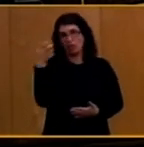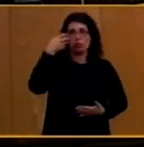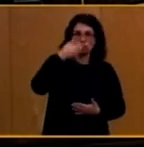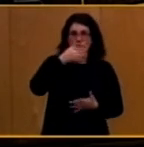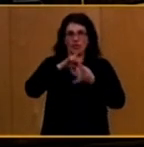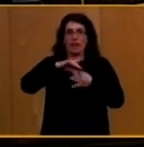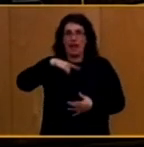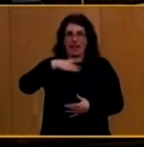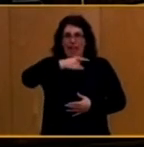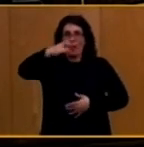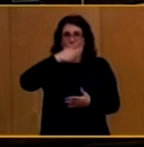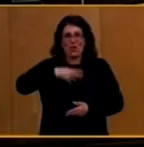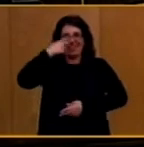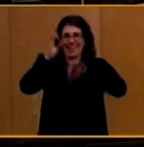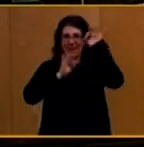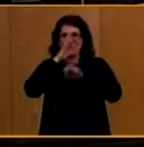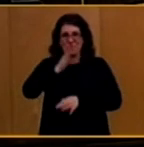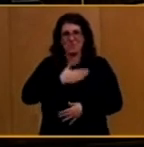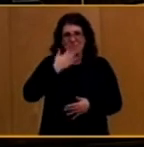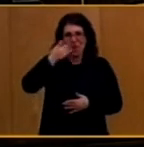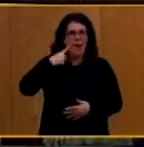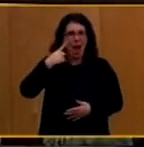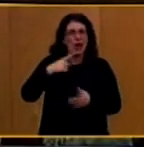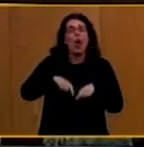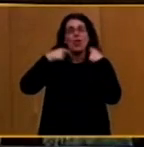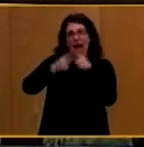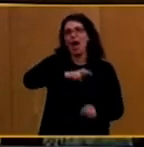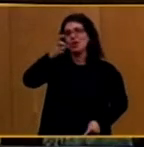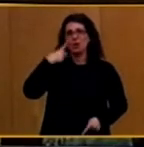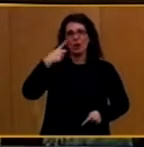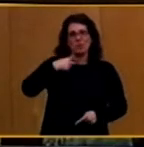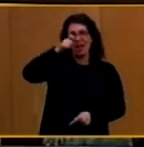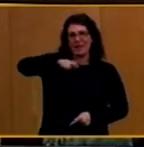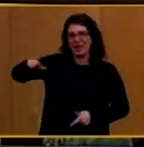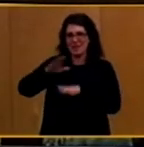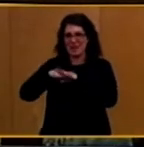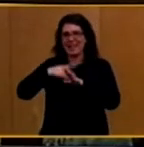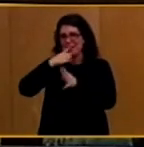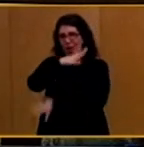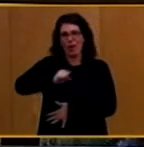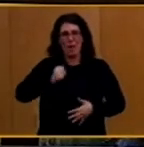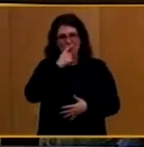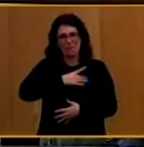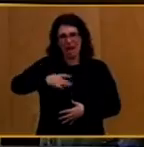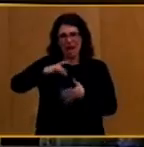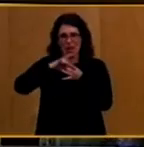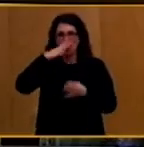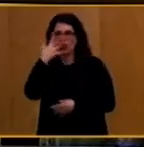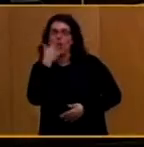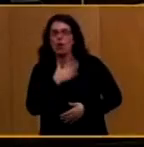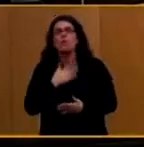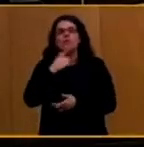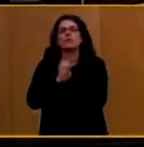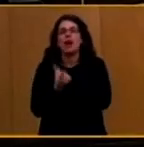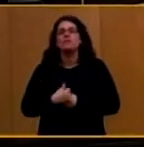porque nuestro banco sí se lo da a los otros banqueros para que los banqueros nos compren la deuda al 4 o 5. ¿Cuándo vamos a cambiar esa estructura europea?